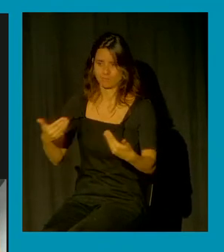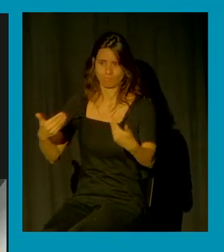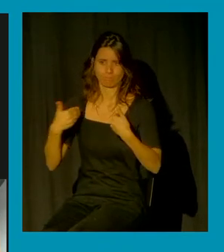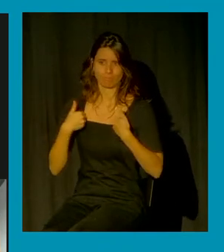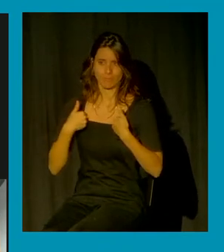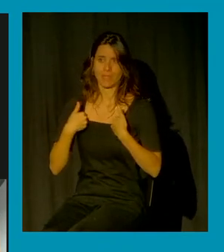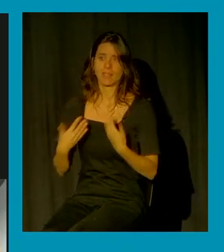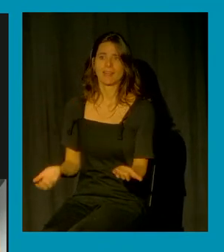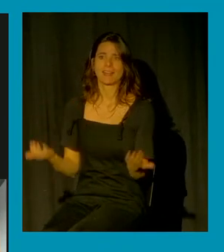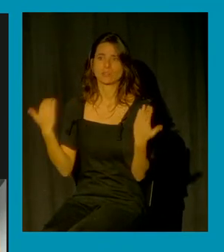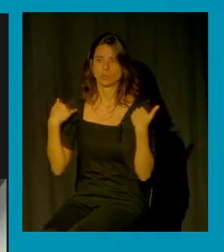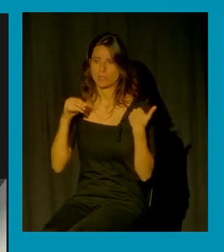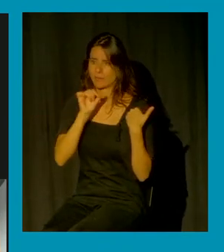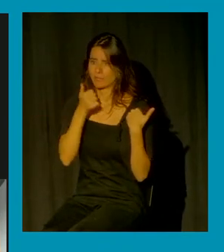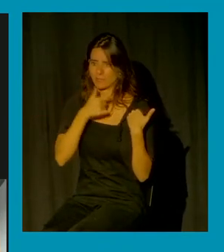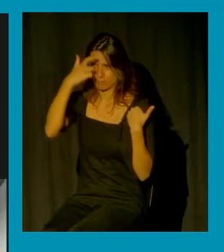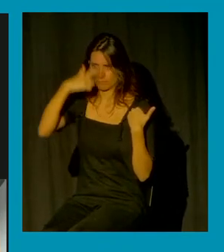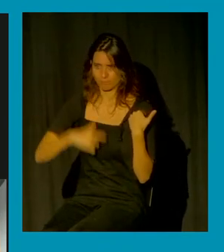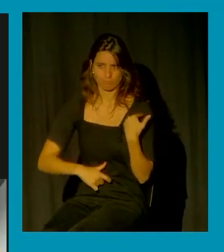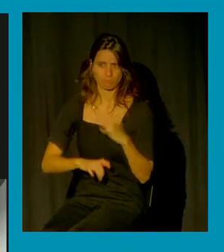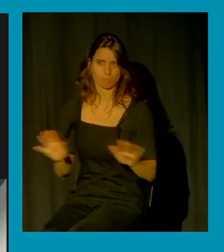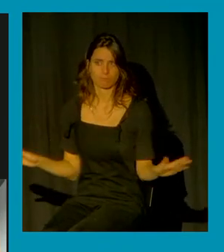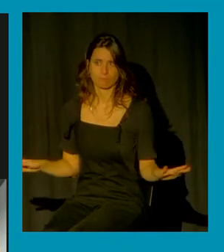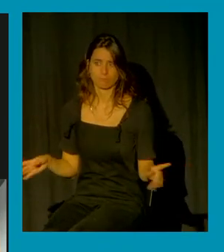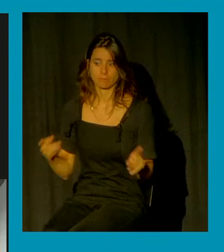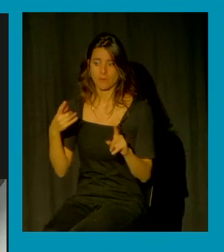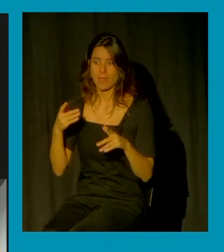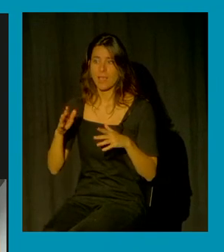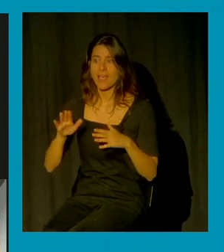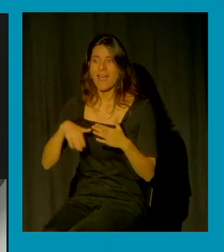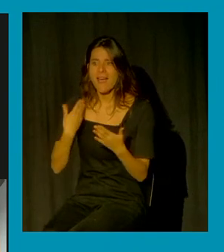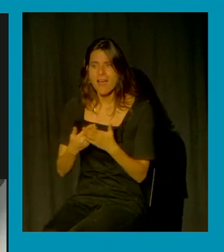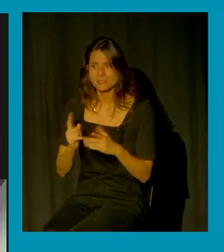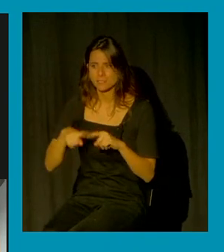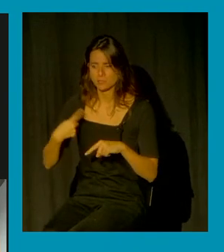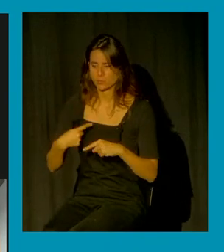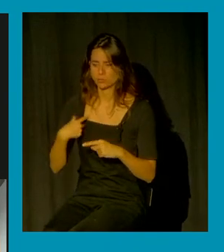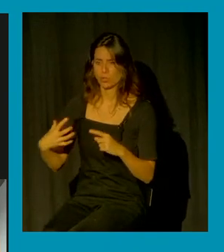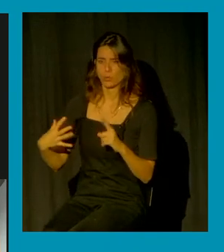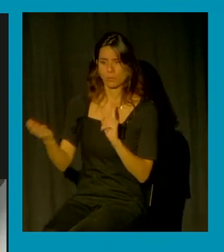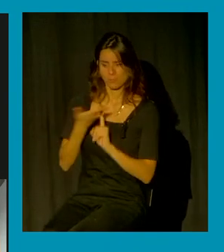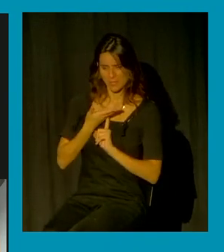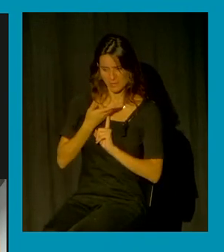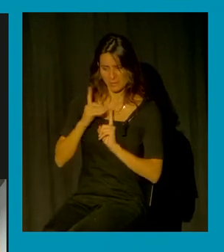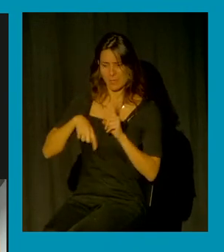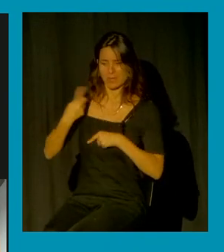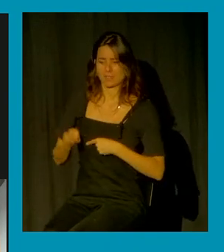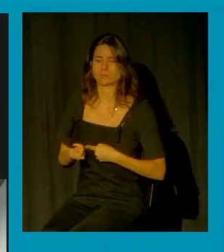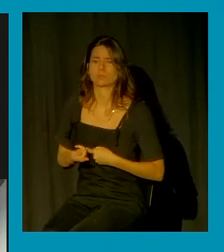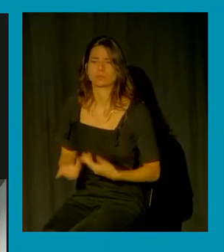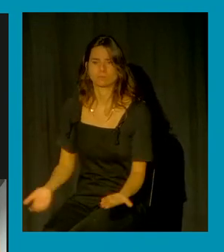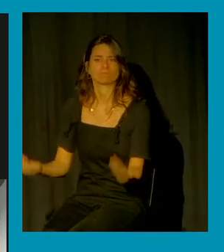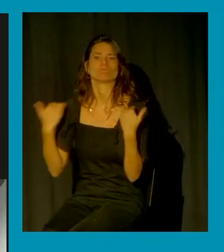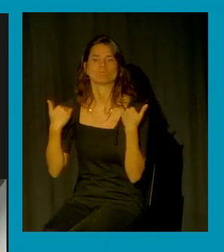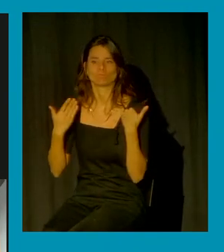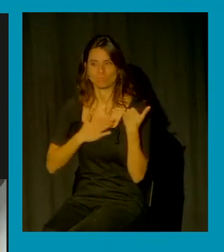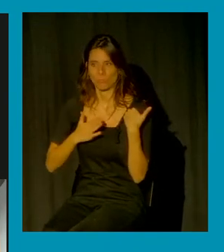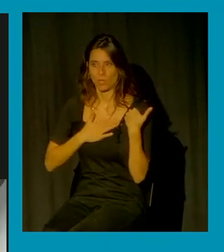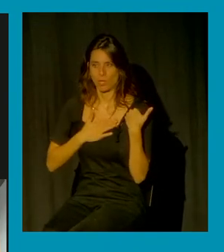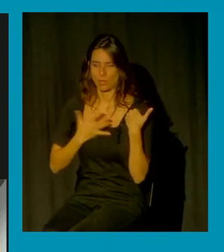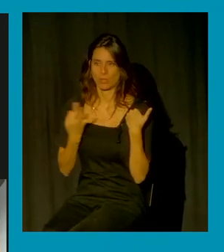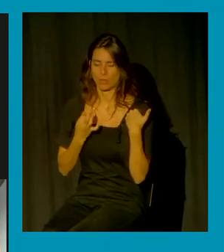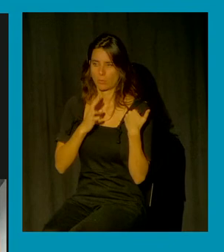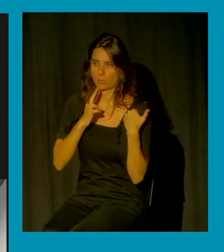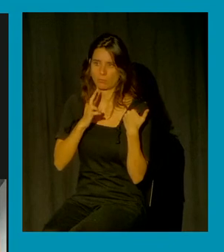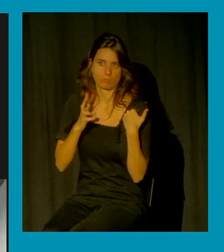toda la culpabilidad cuando además después de haber recibido la agresión nos sentimos que la responsabilidad es nuestra ¿no? Por lo tanto esto también